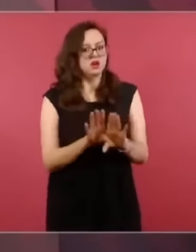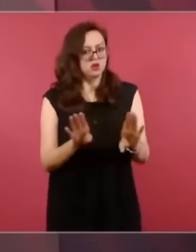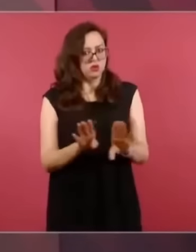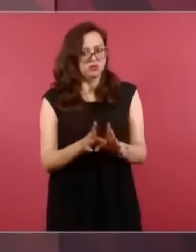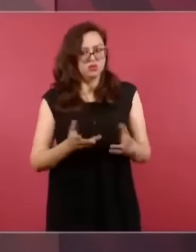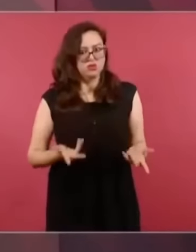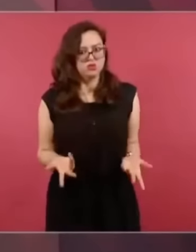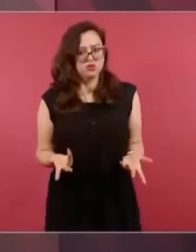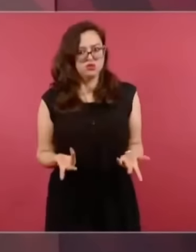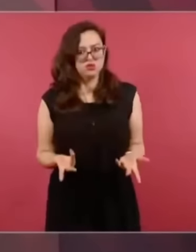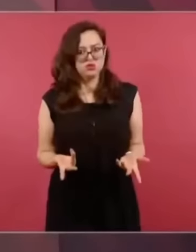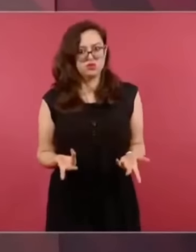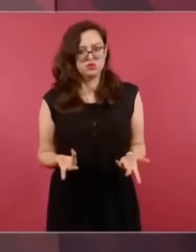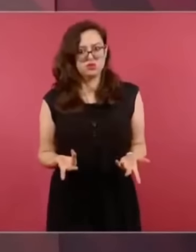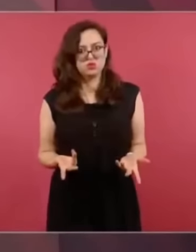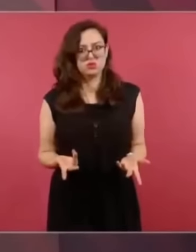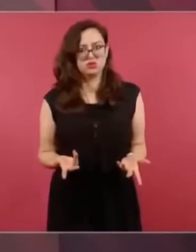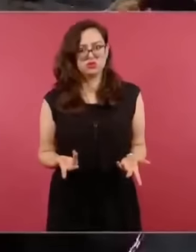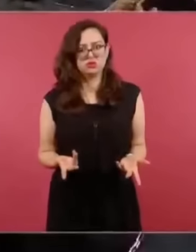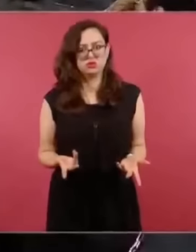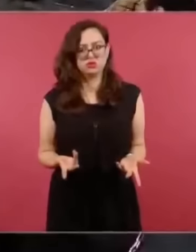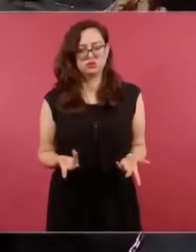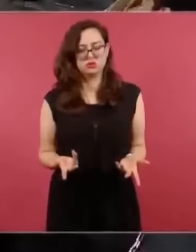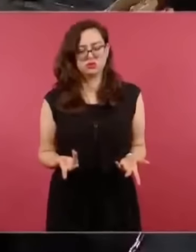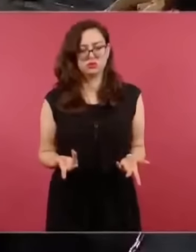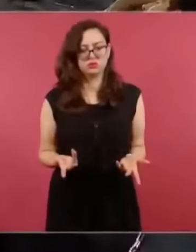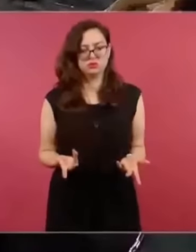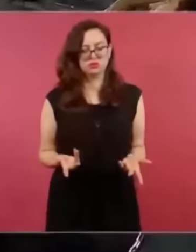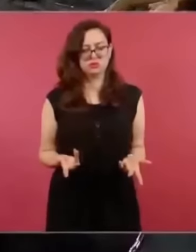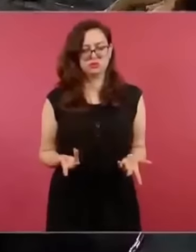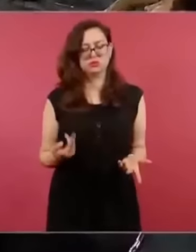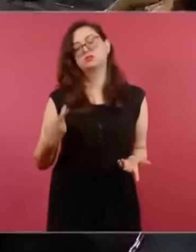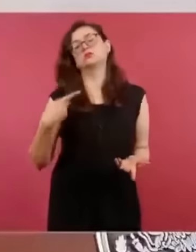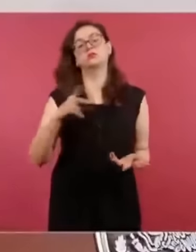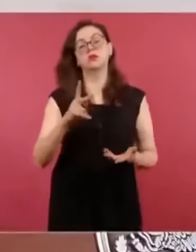Pero además miren